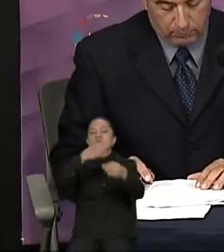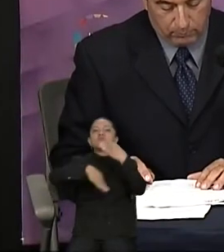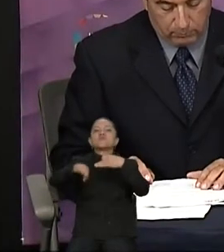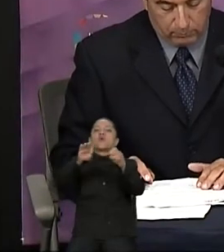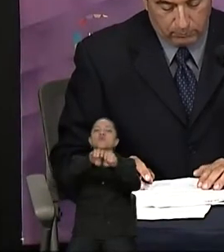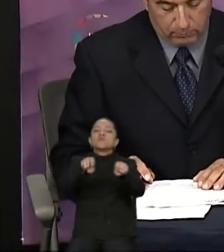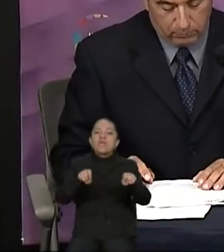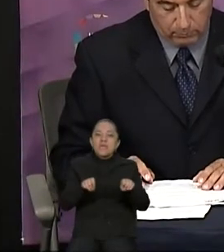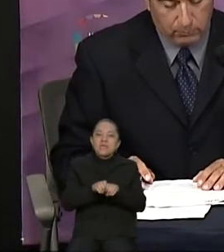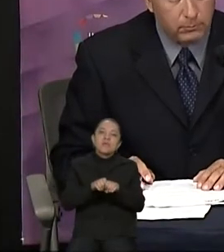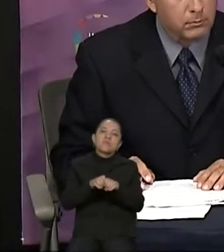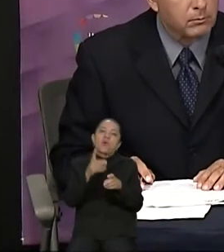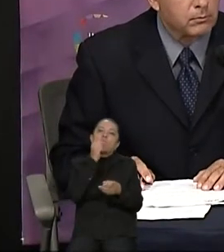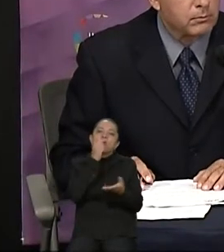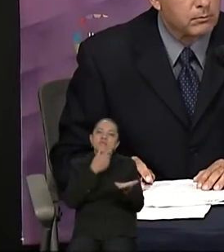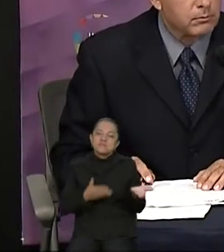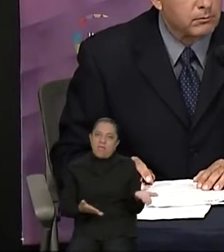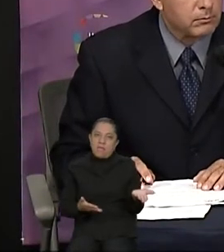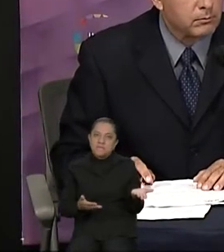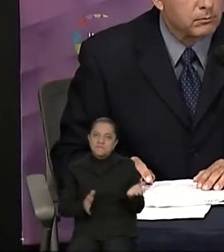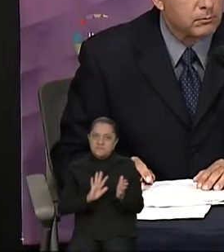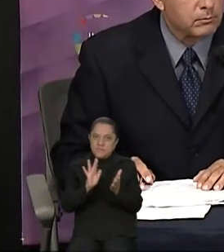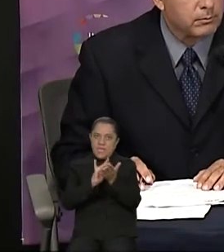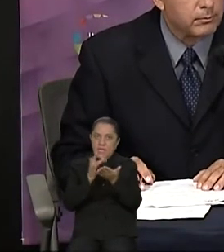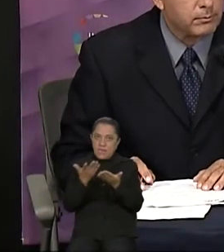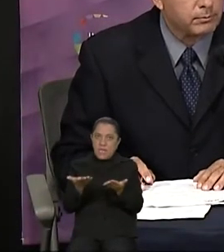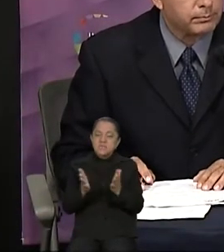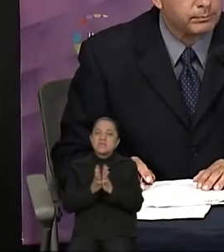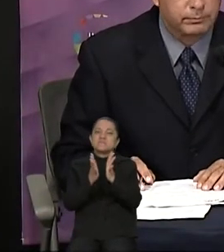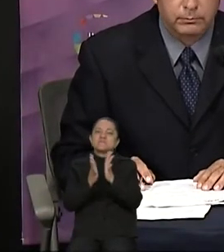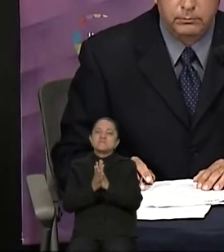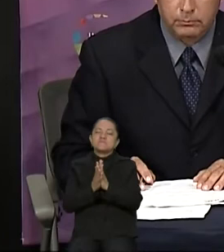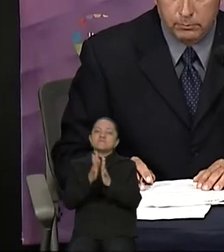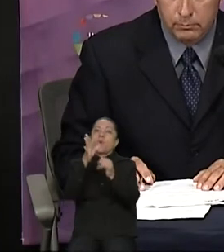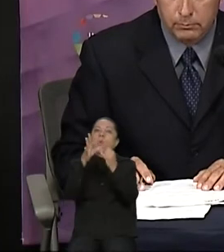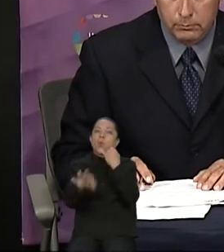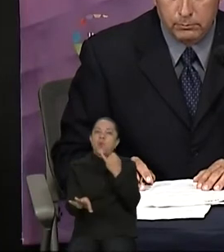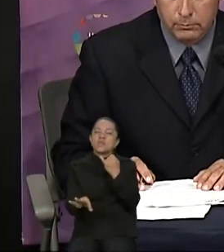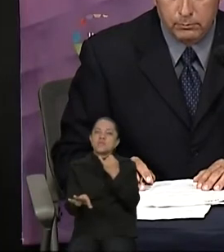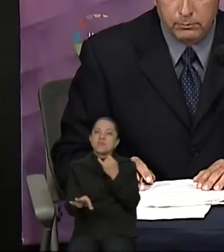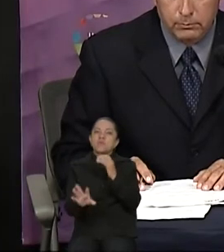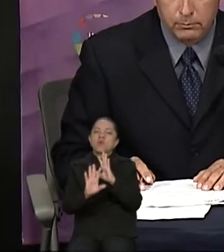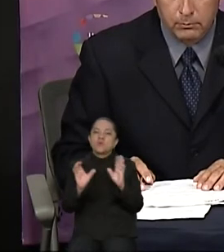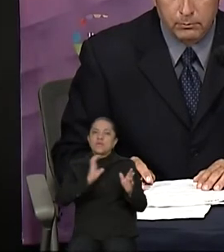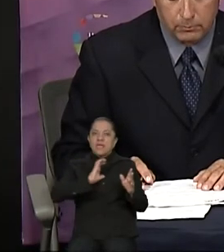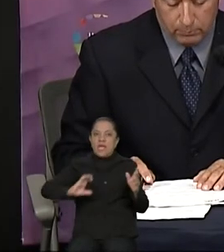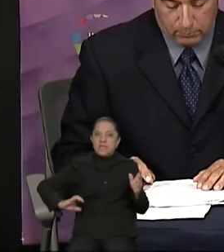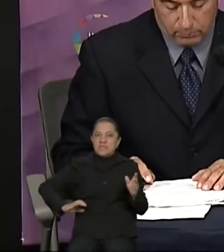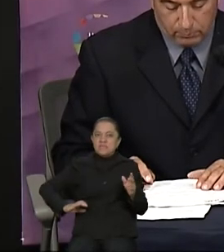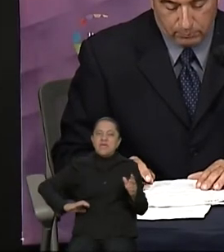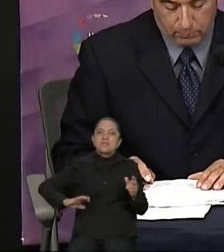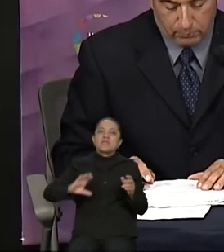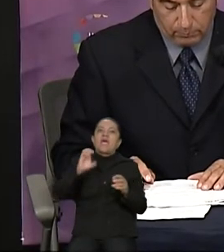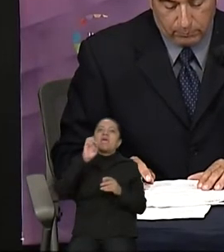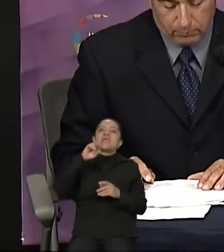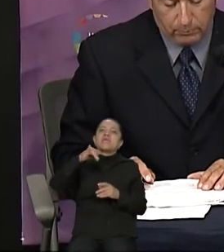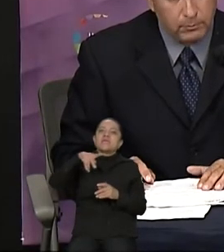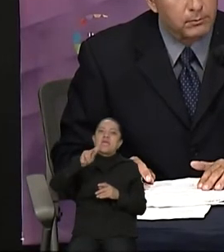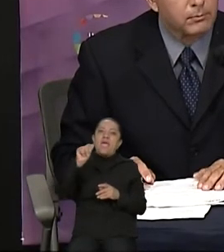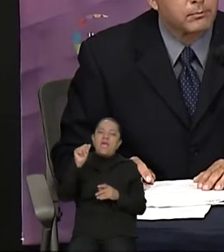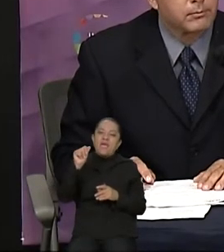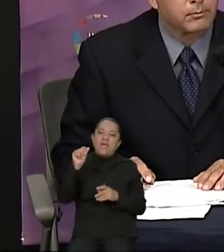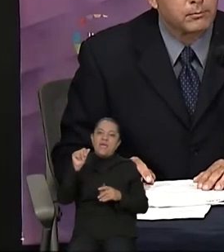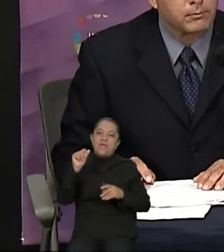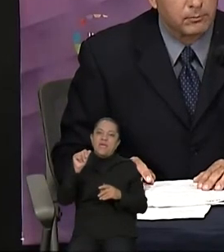candidata, por su participación. Por último, escuchamos a la candidata al Senado, Erika Cortés Martínez, del Partido Acción